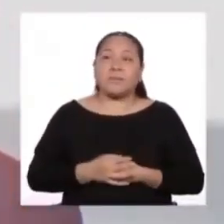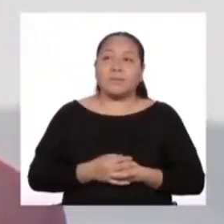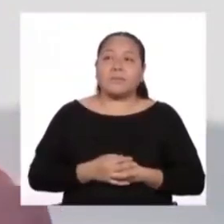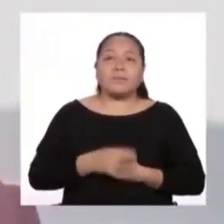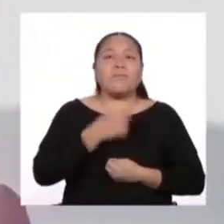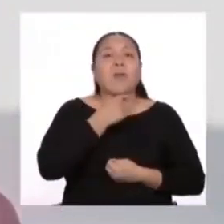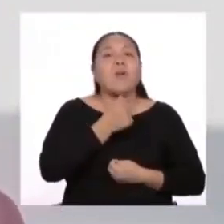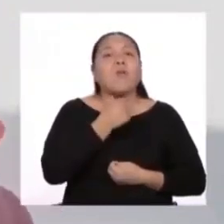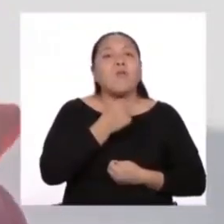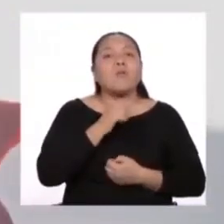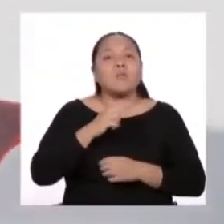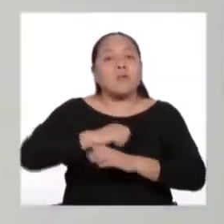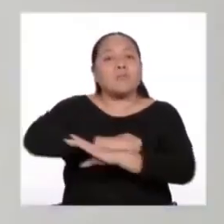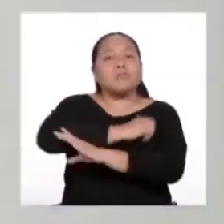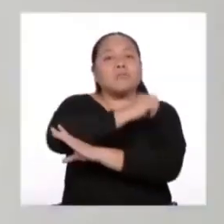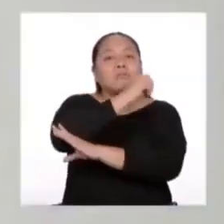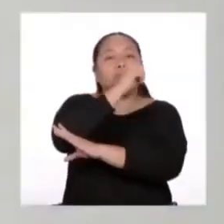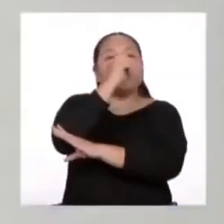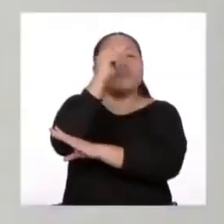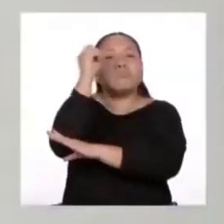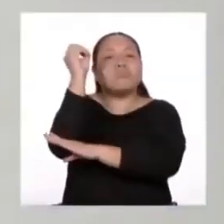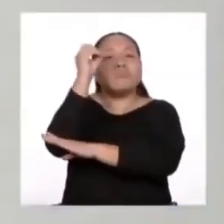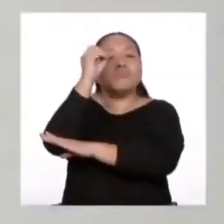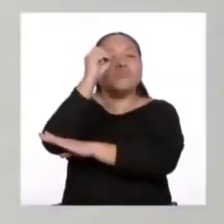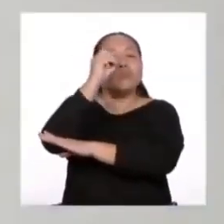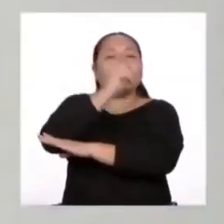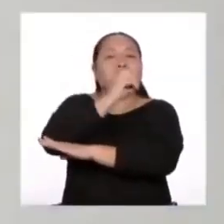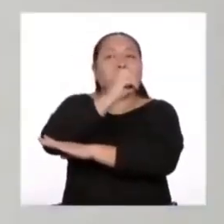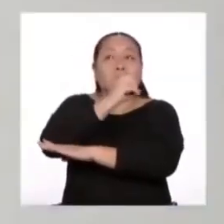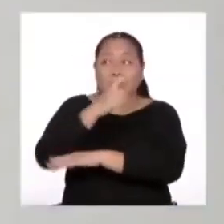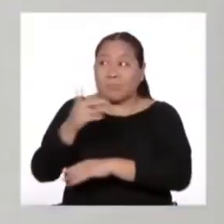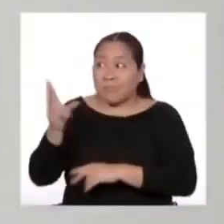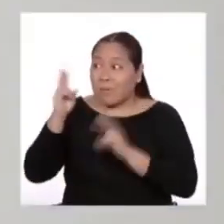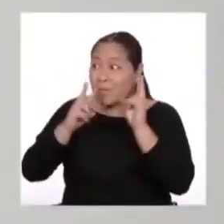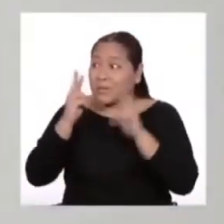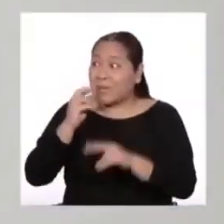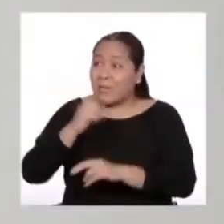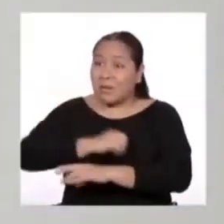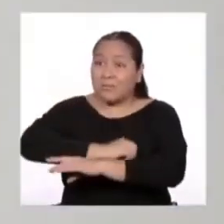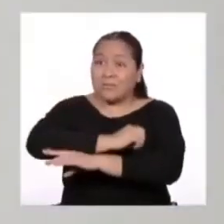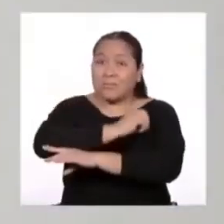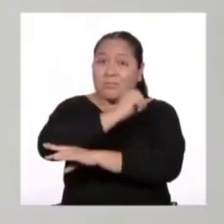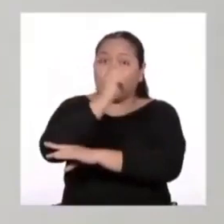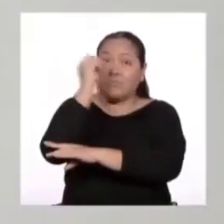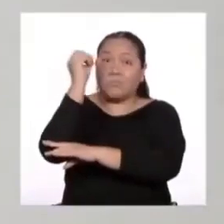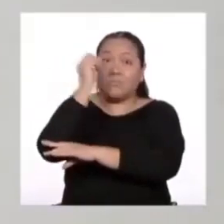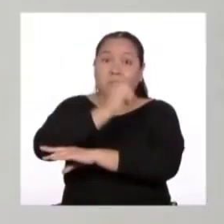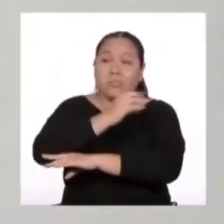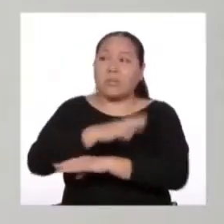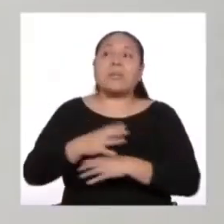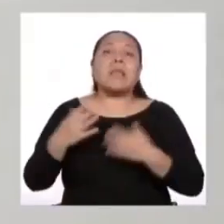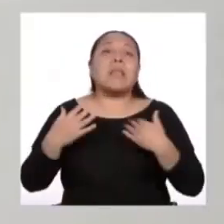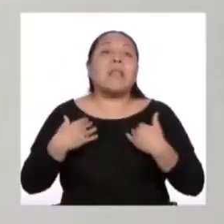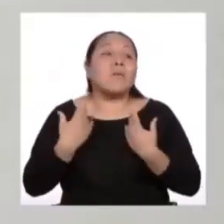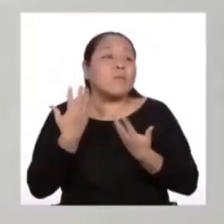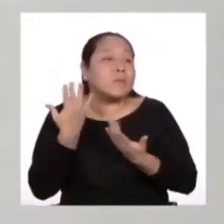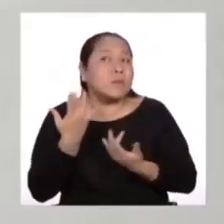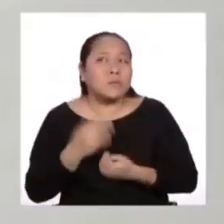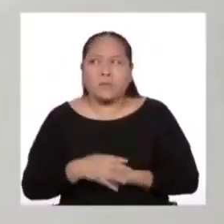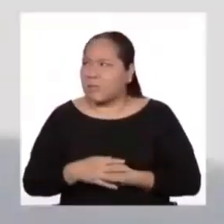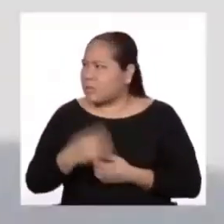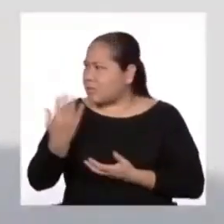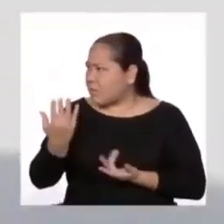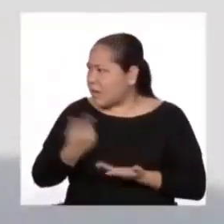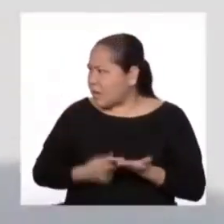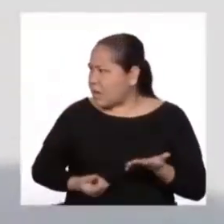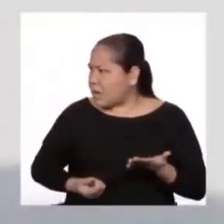Me gustan mucho las puestas de sol. Vamos a ver una puesta de sol. Tendremos que esperar. ¿Esperar